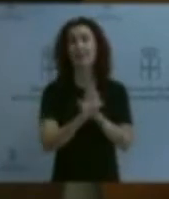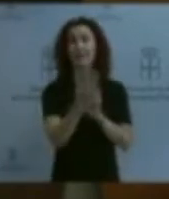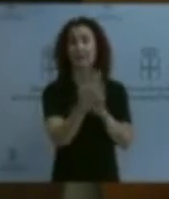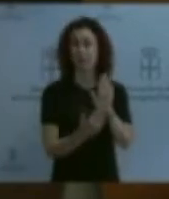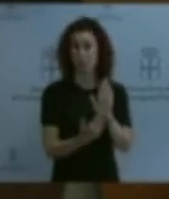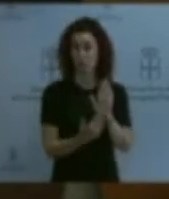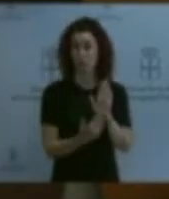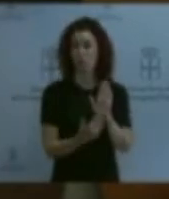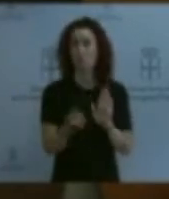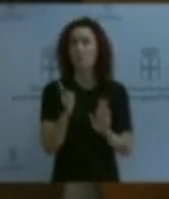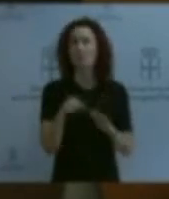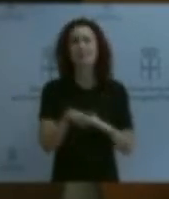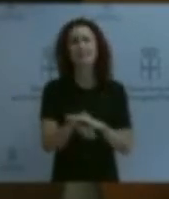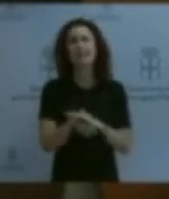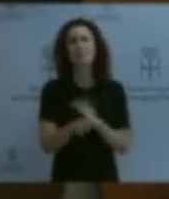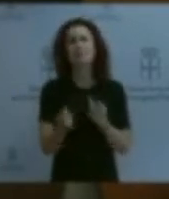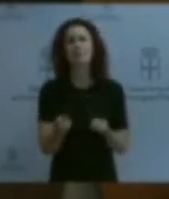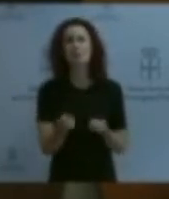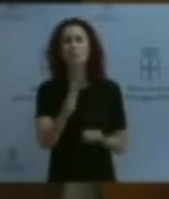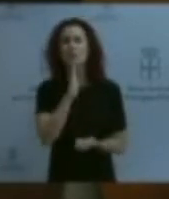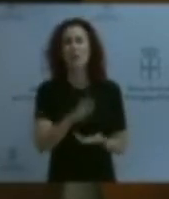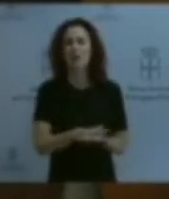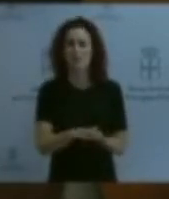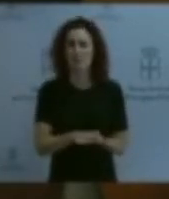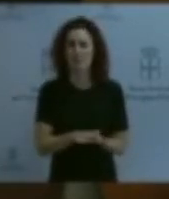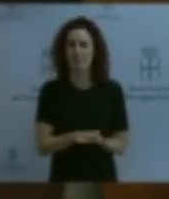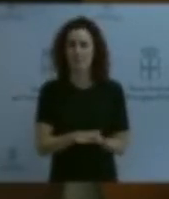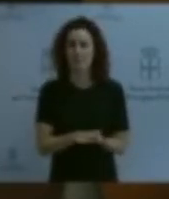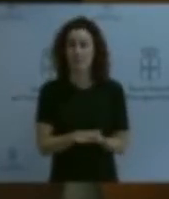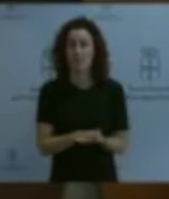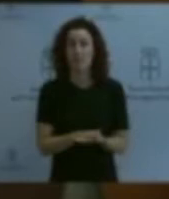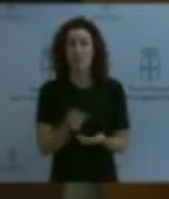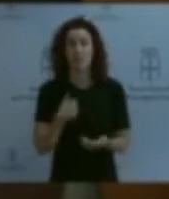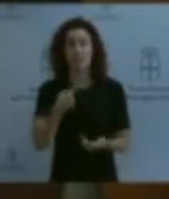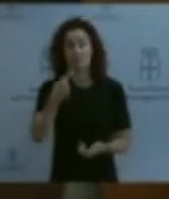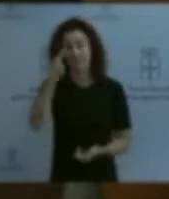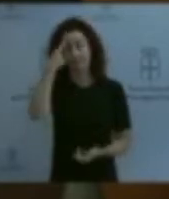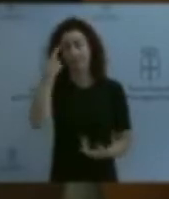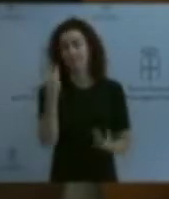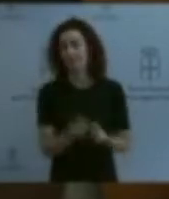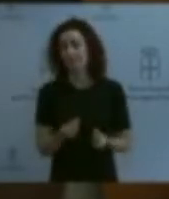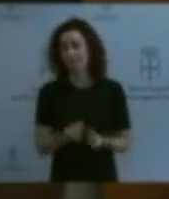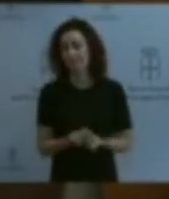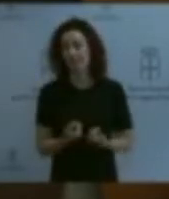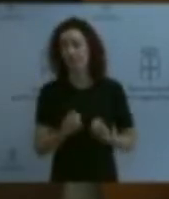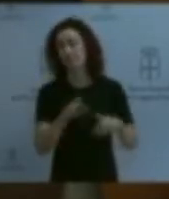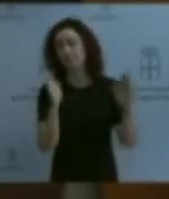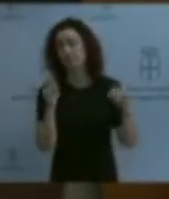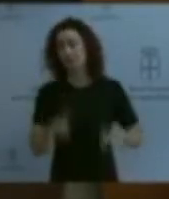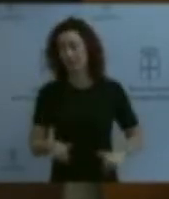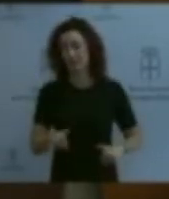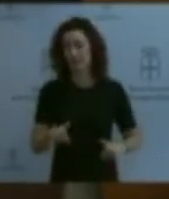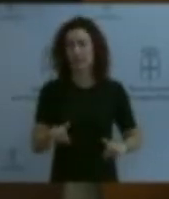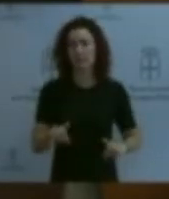cuestiones. Y, por tanto, como no encontramos coherencia entre lo que se hace allí, lo que se plantea aquí, y porque parece que hay una especie de